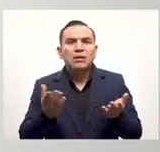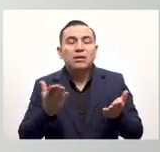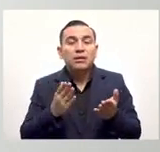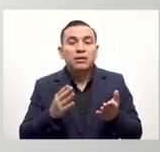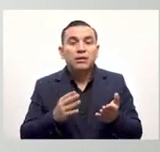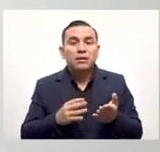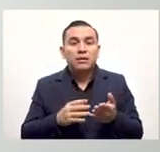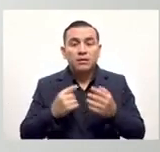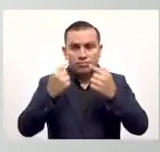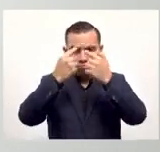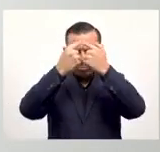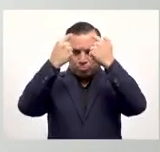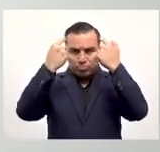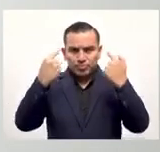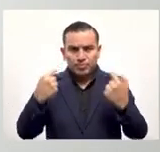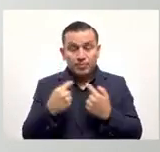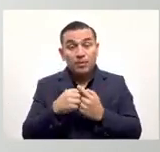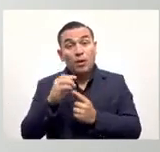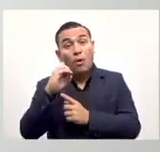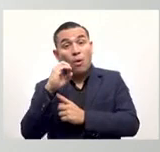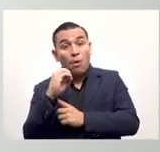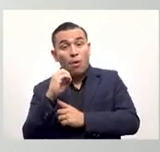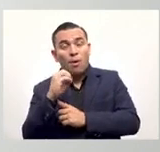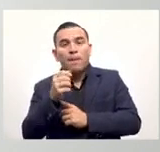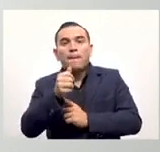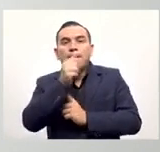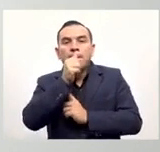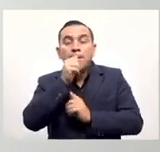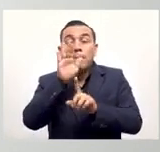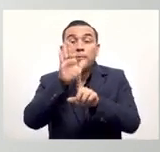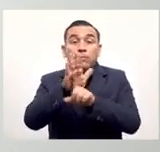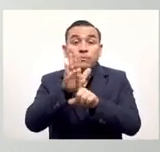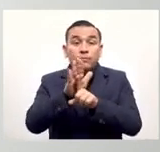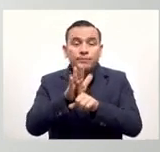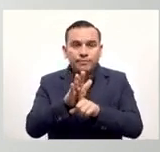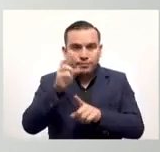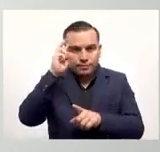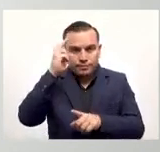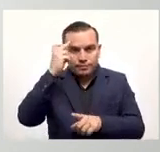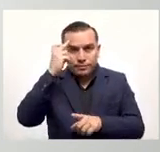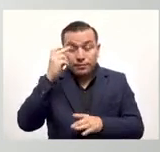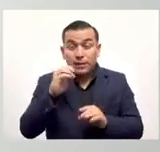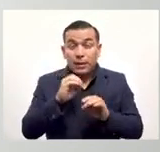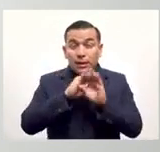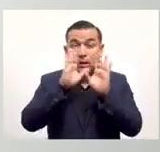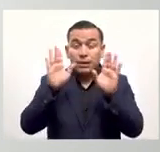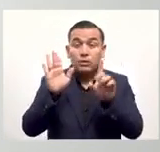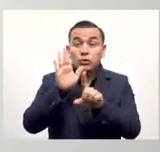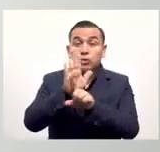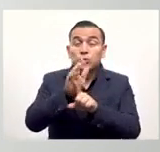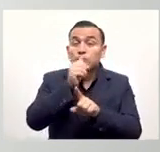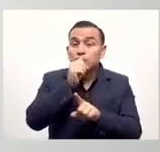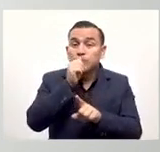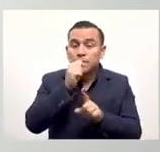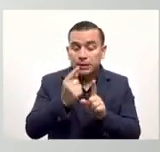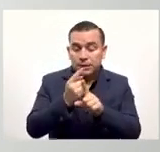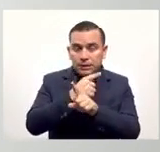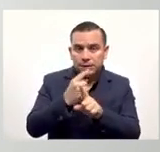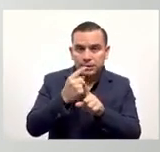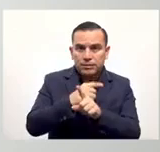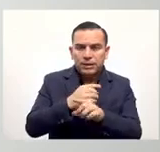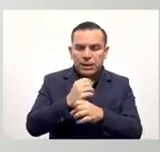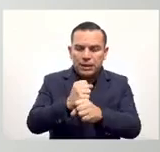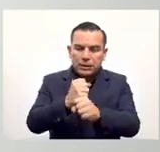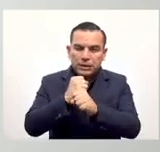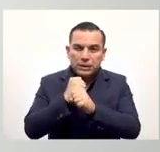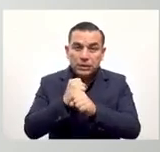simplemente se puede bloquear con el reconocimiento facial o ingresando el PIN el PIN es la clave que usted va a tener que